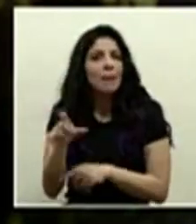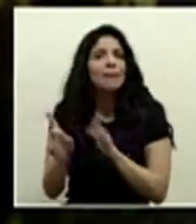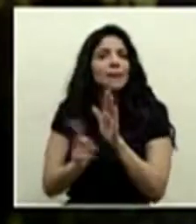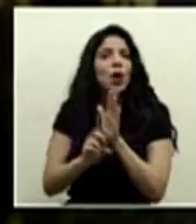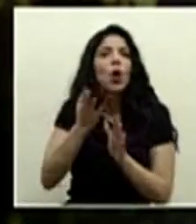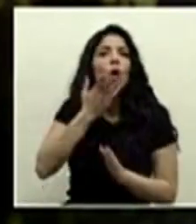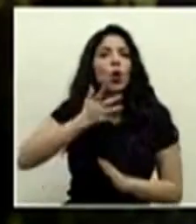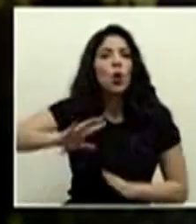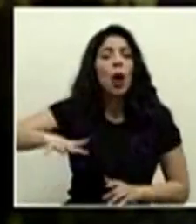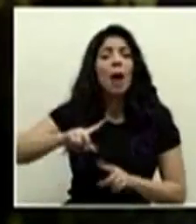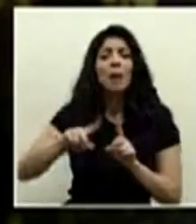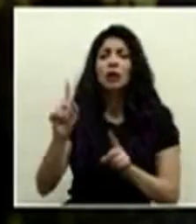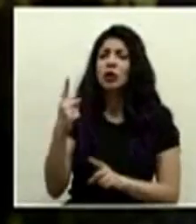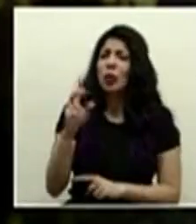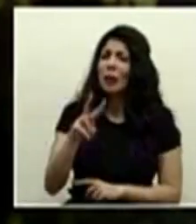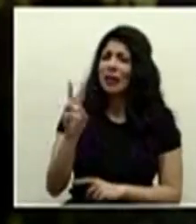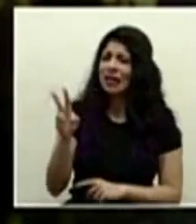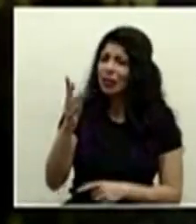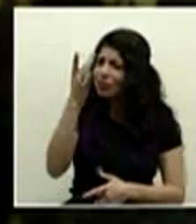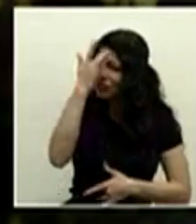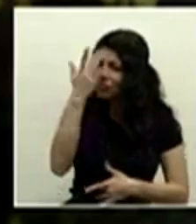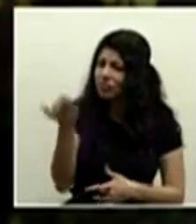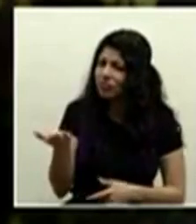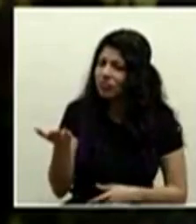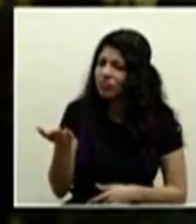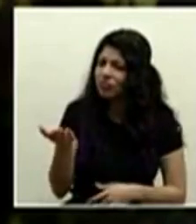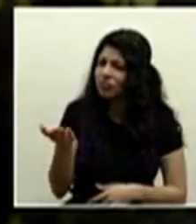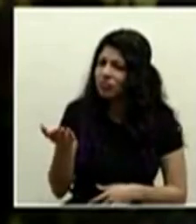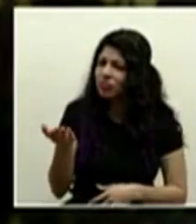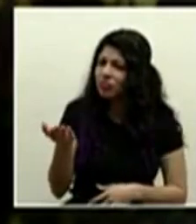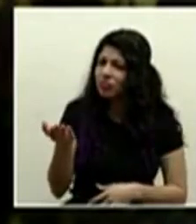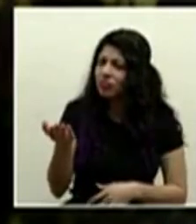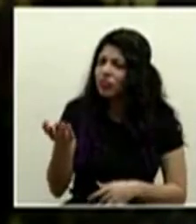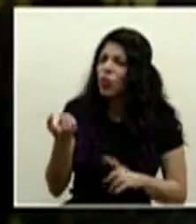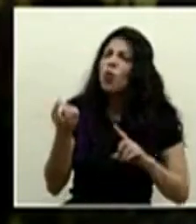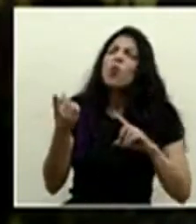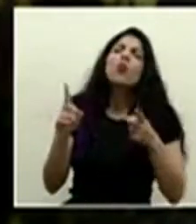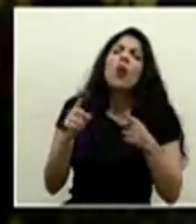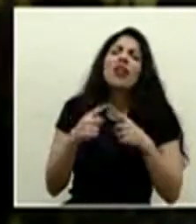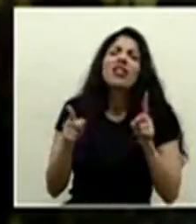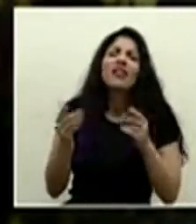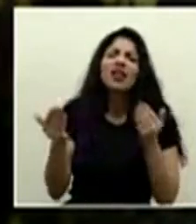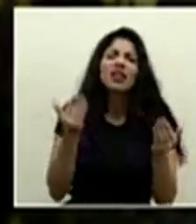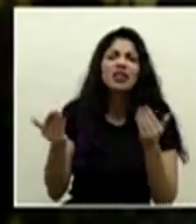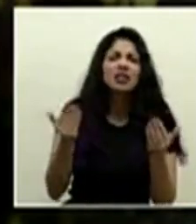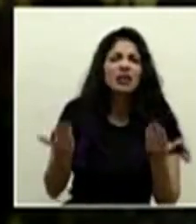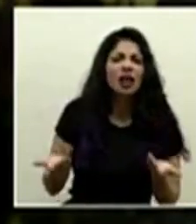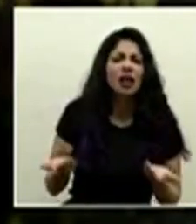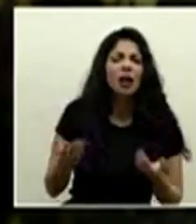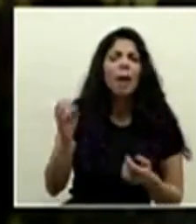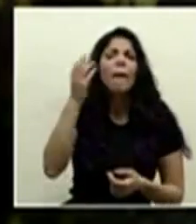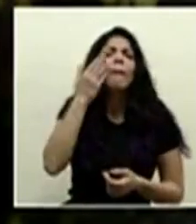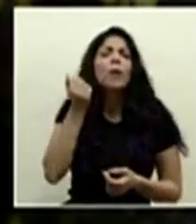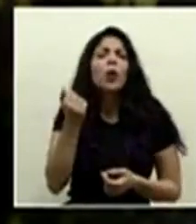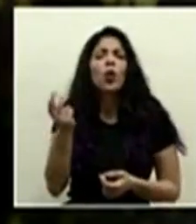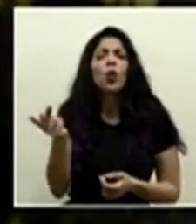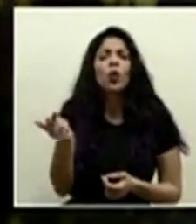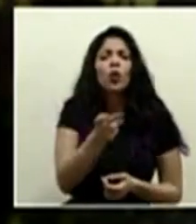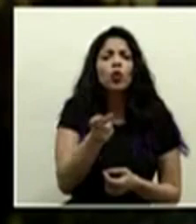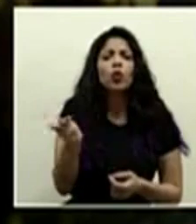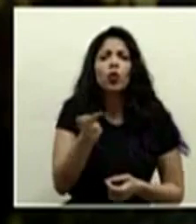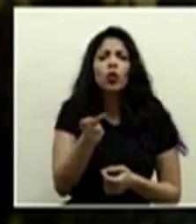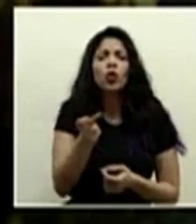alerta naranja pero tiene sólo 22 casos activos cuál es la diferencia o por qué ambas zonas